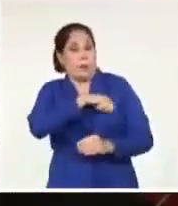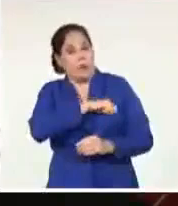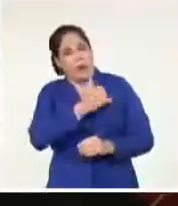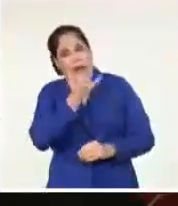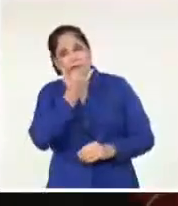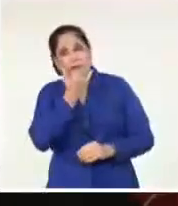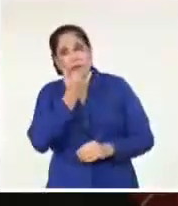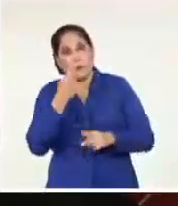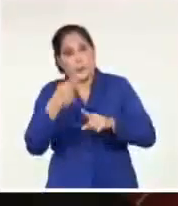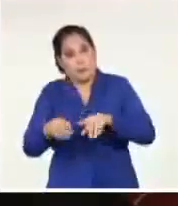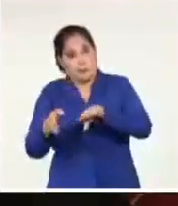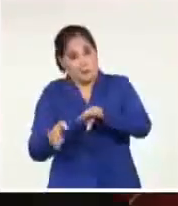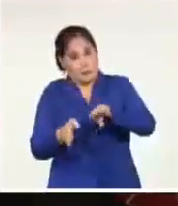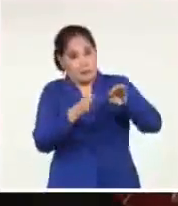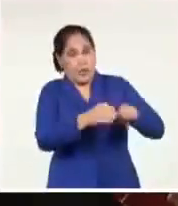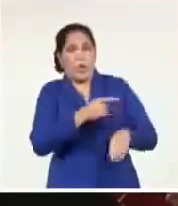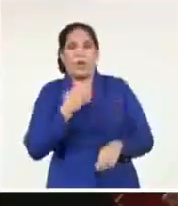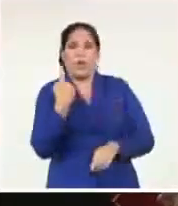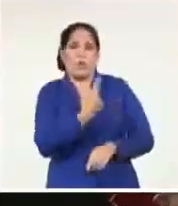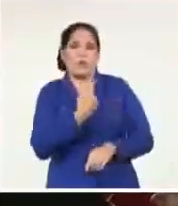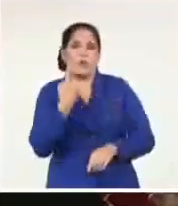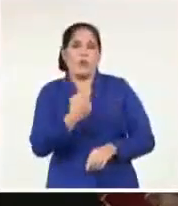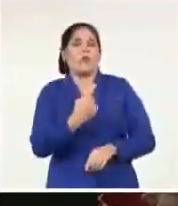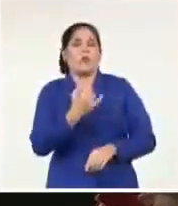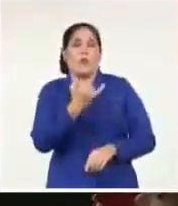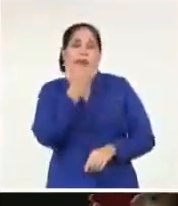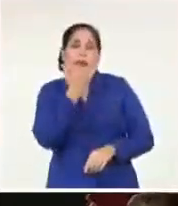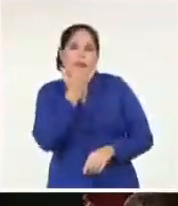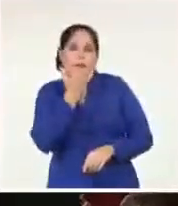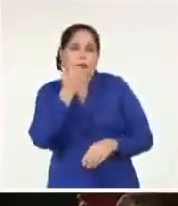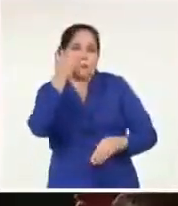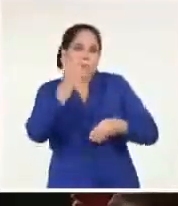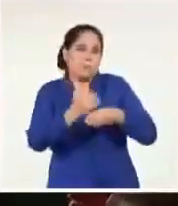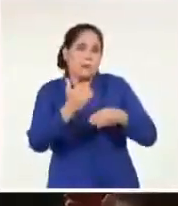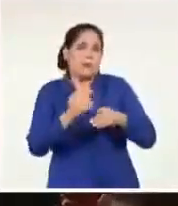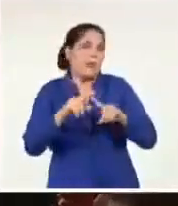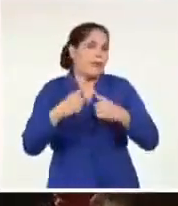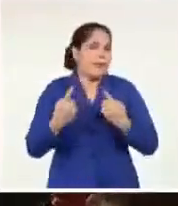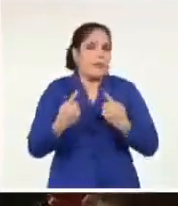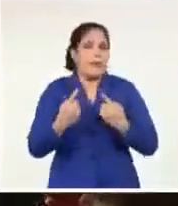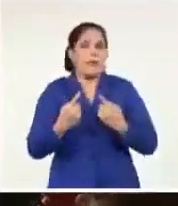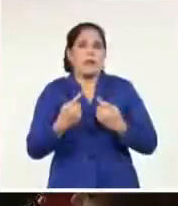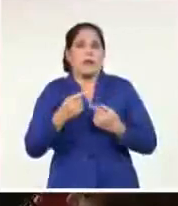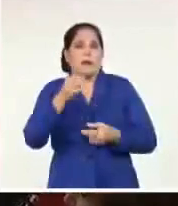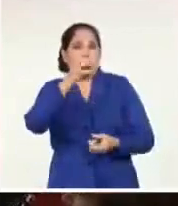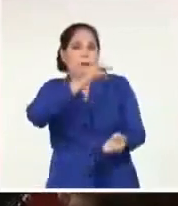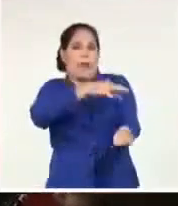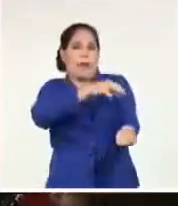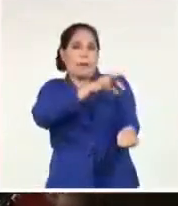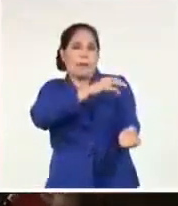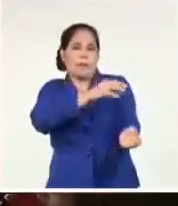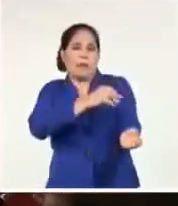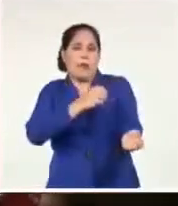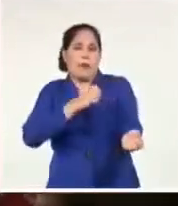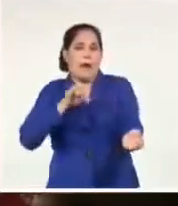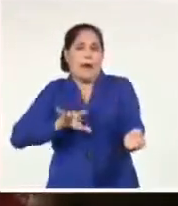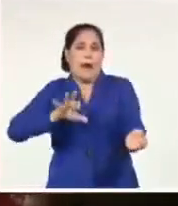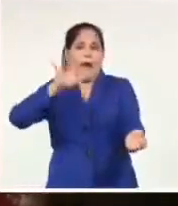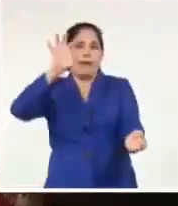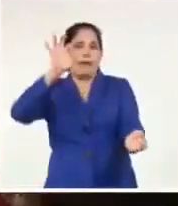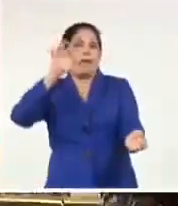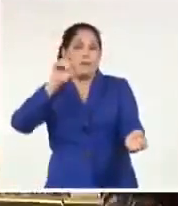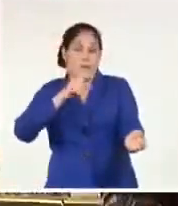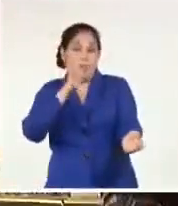economía. Hemos sufrido afectaciones muy importantes en la aplicación de la quimioterapia, en la quimioterapia de